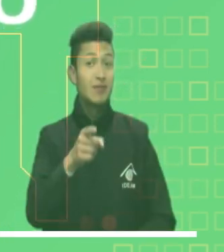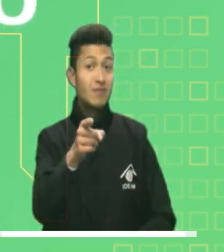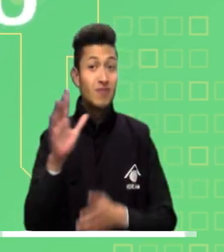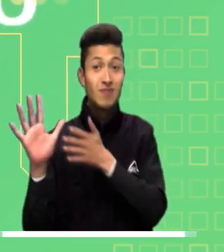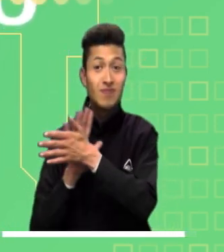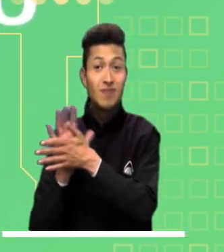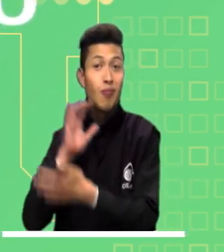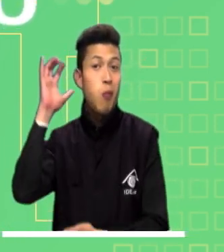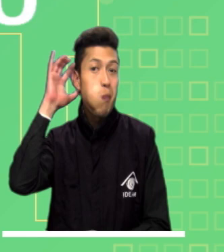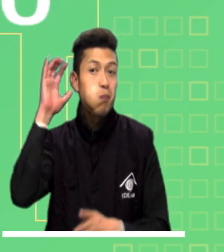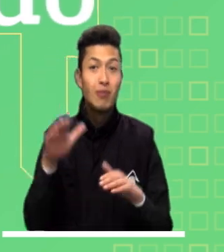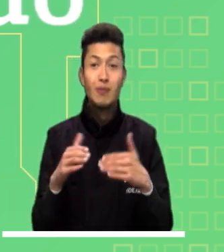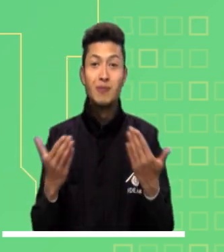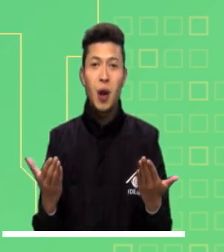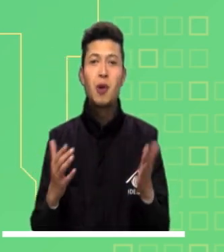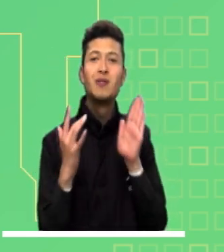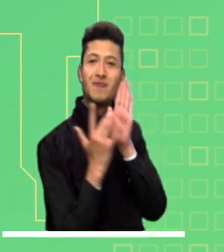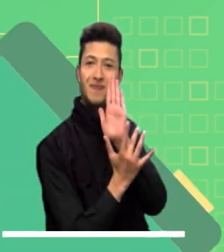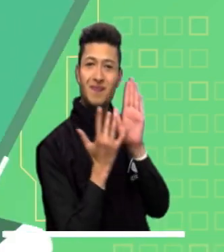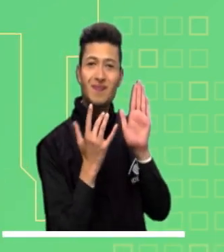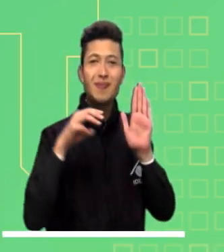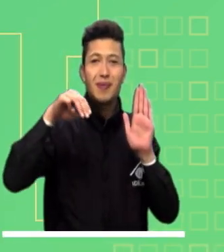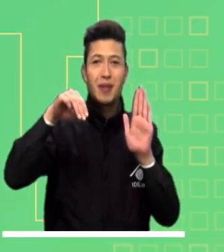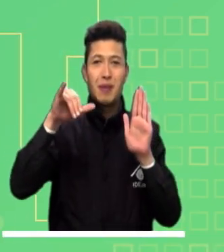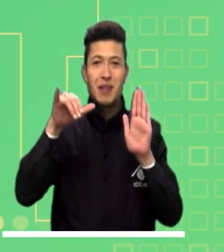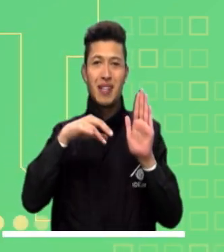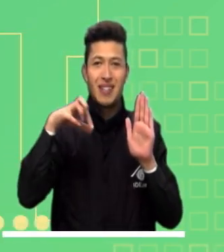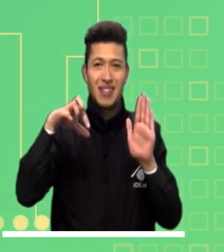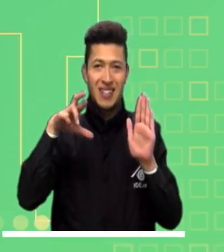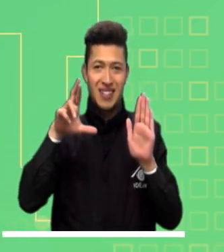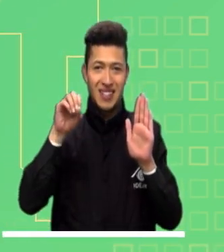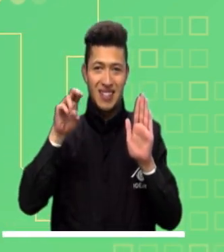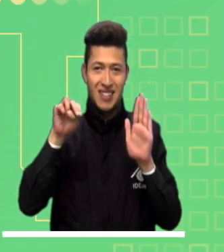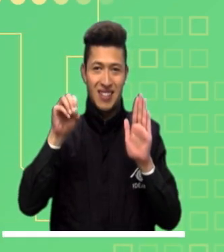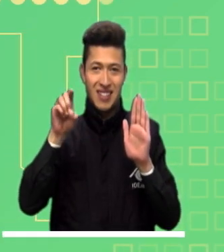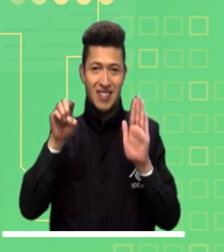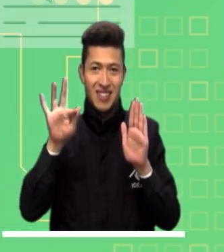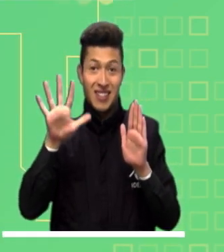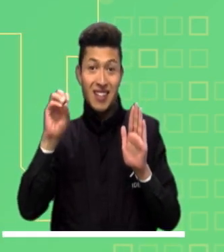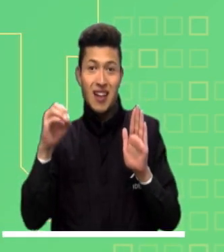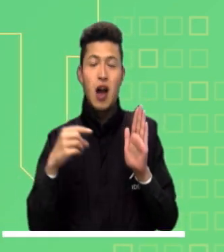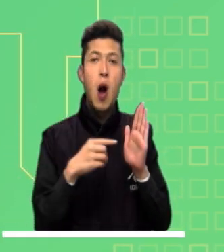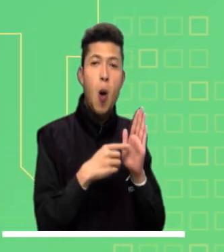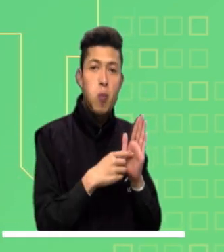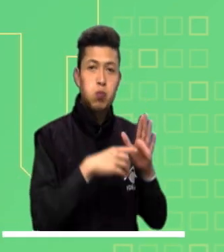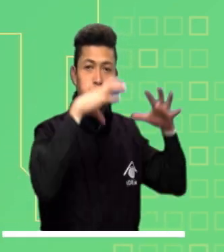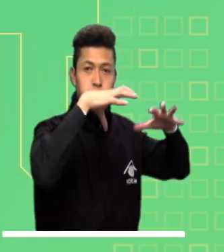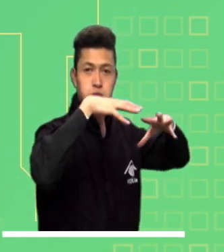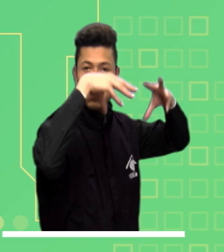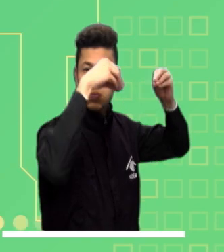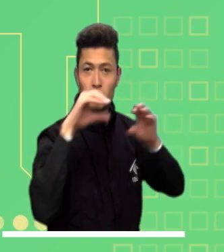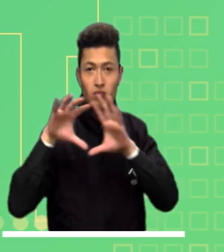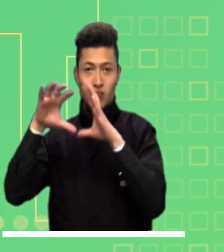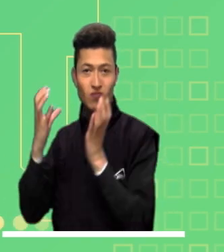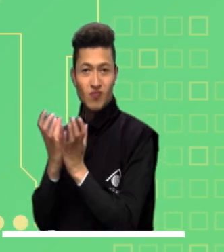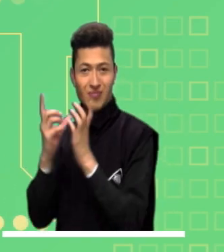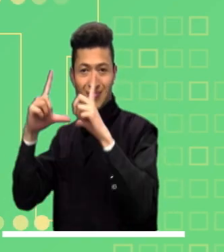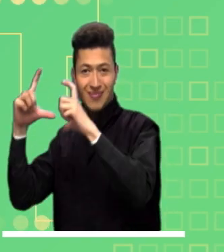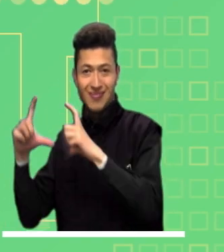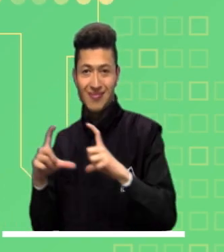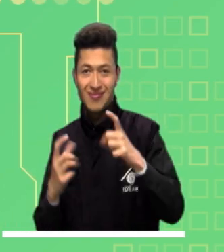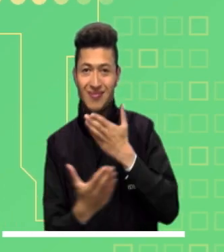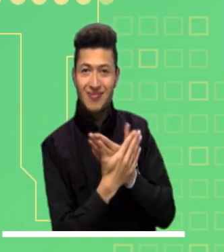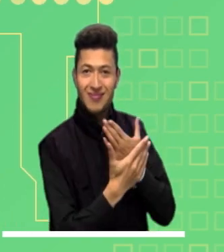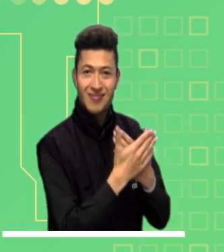bien informado y en tiempo real a través de nuestra aplicación Mi Pronóstico. Consulte los pronósticos del estado del tiempo,